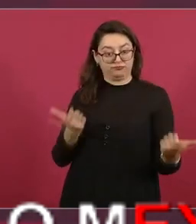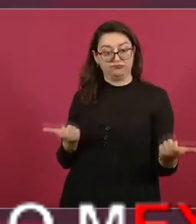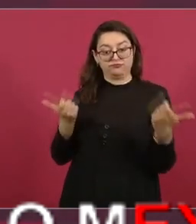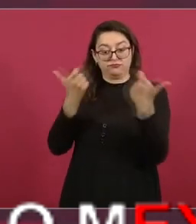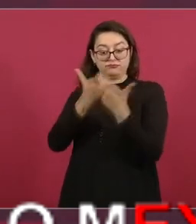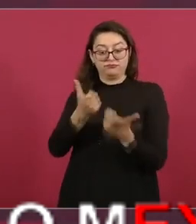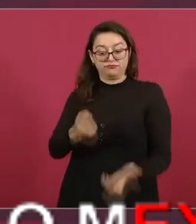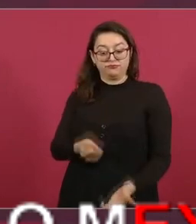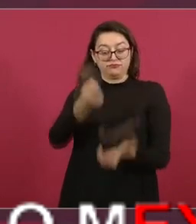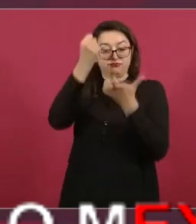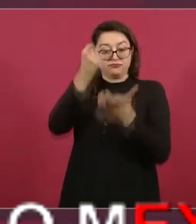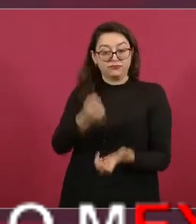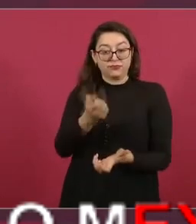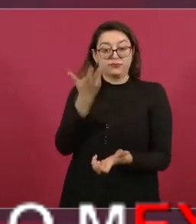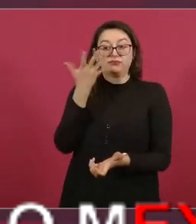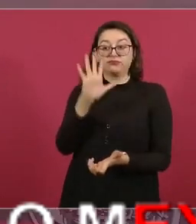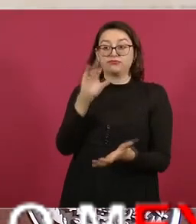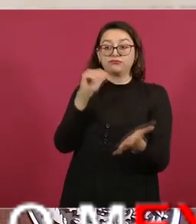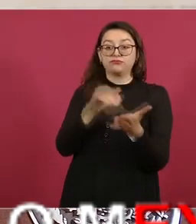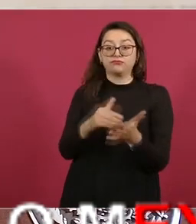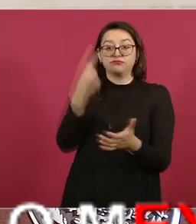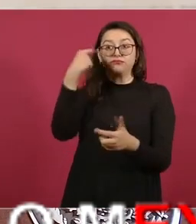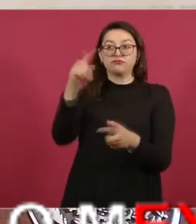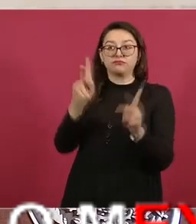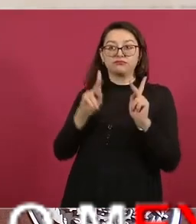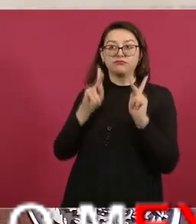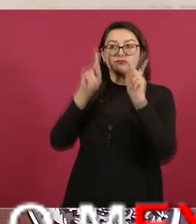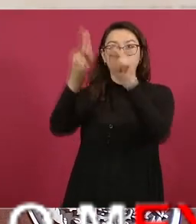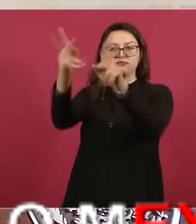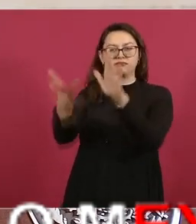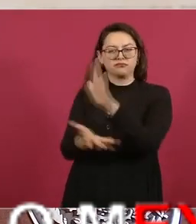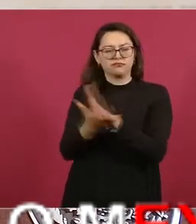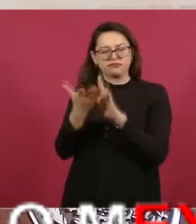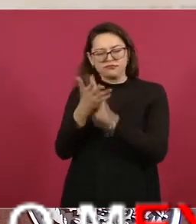se pudo hacer y los